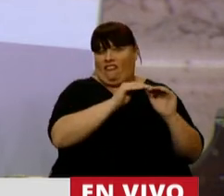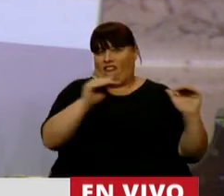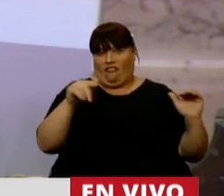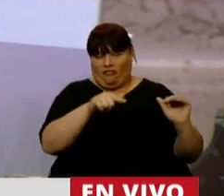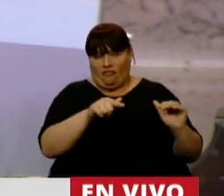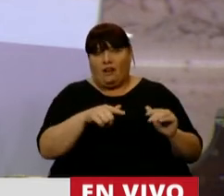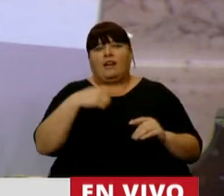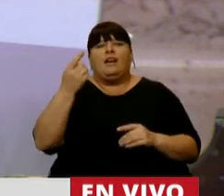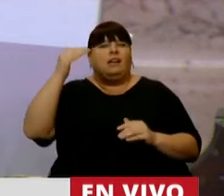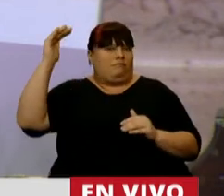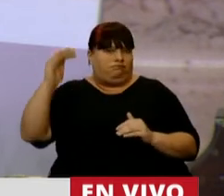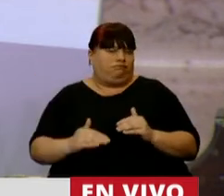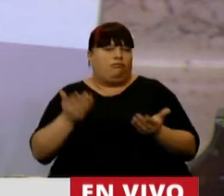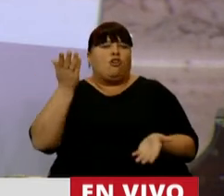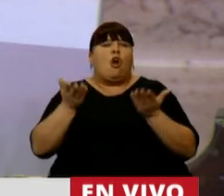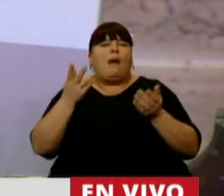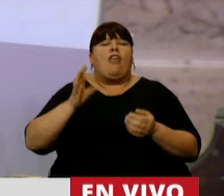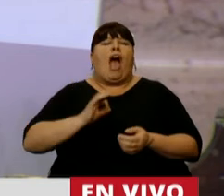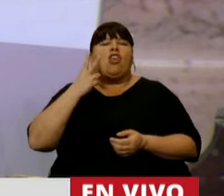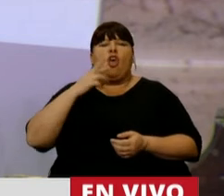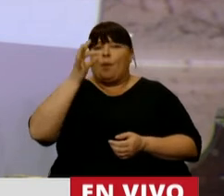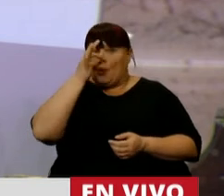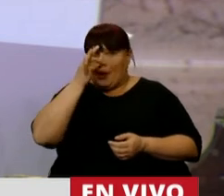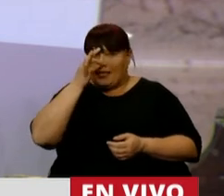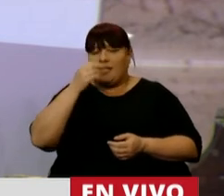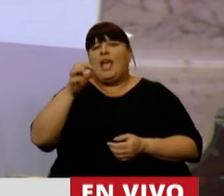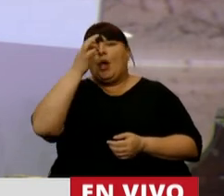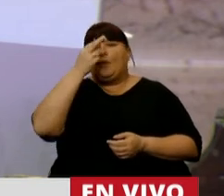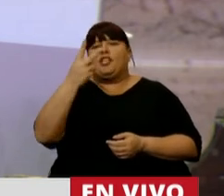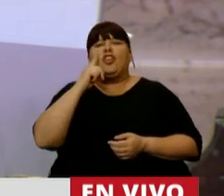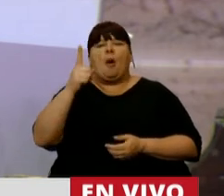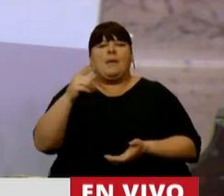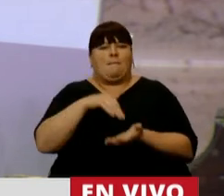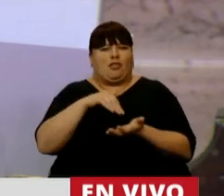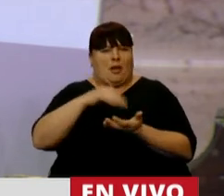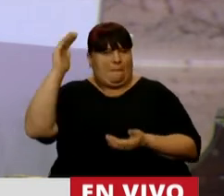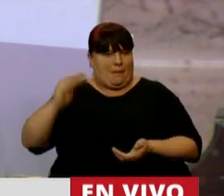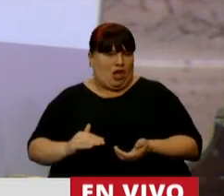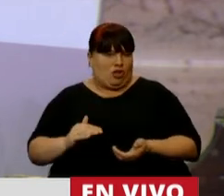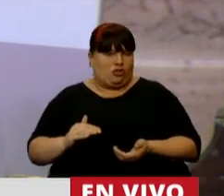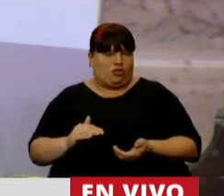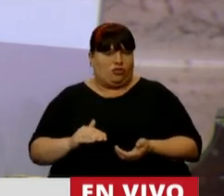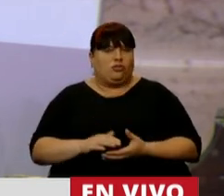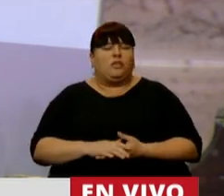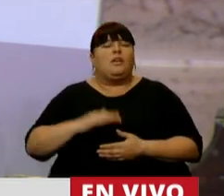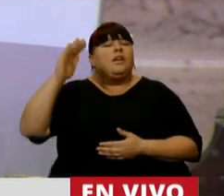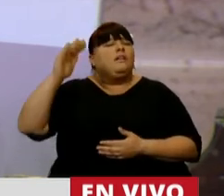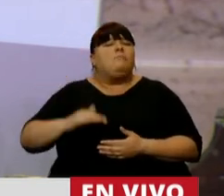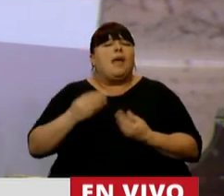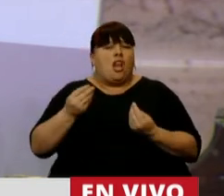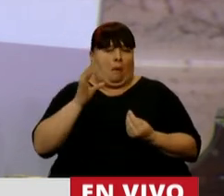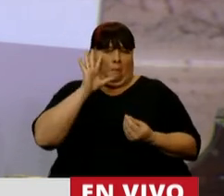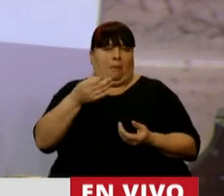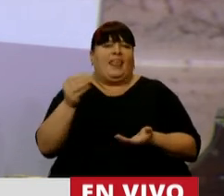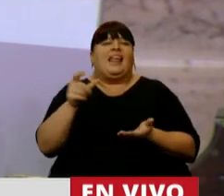y cae nominalmente respecto al 2020 en 22.000 millones. La caída fundamentalmente